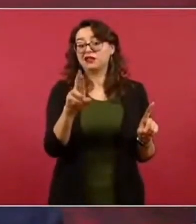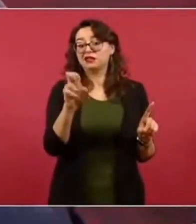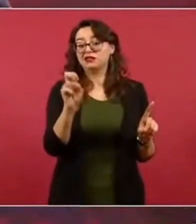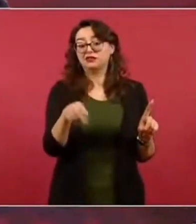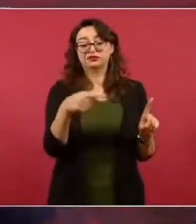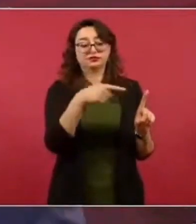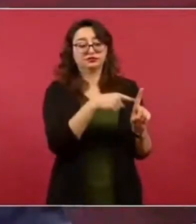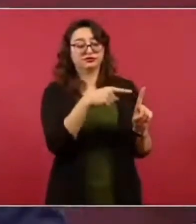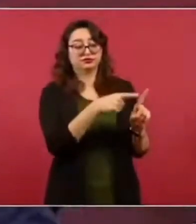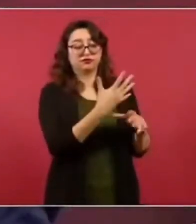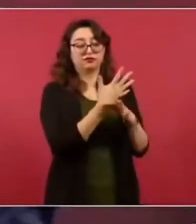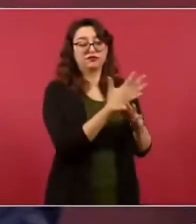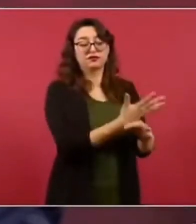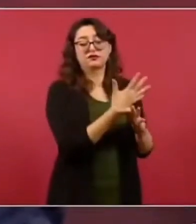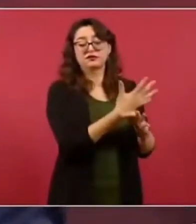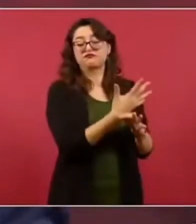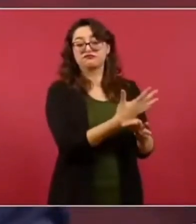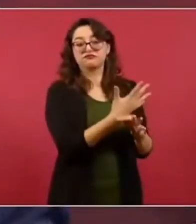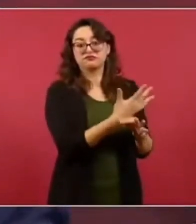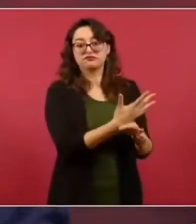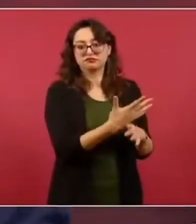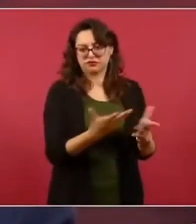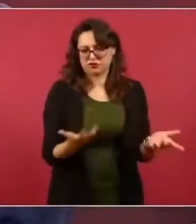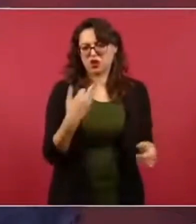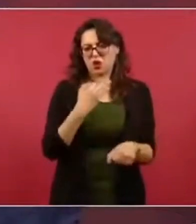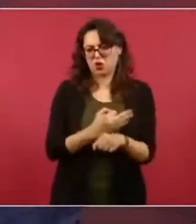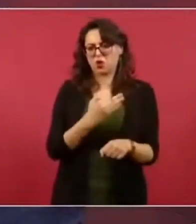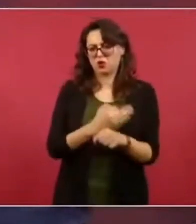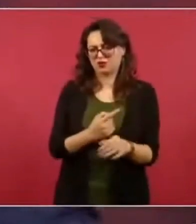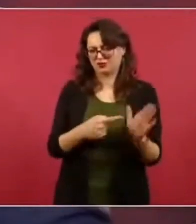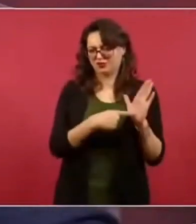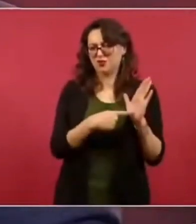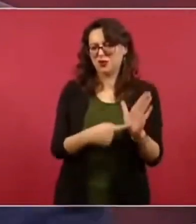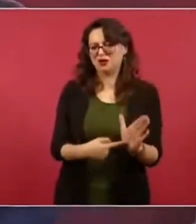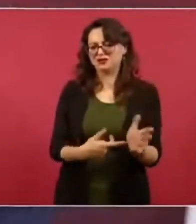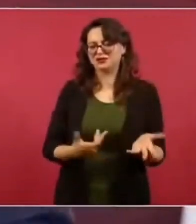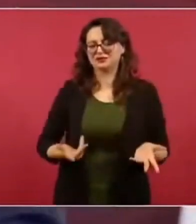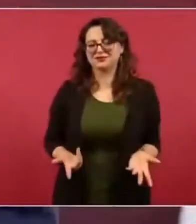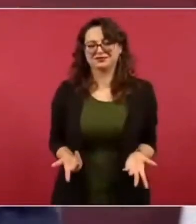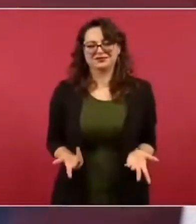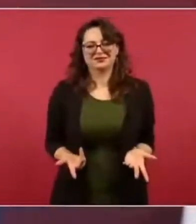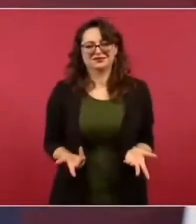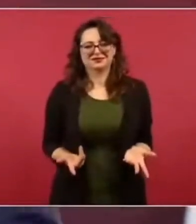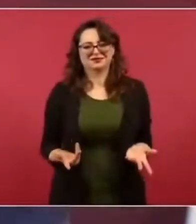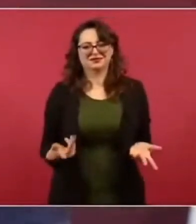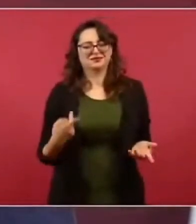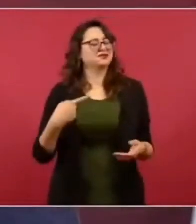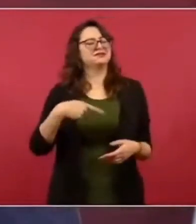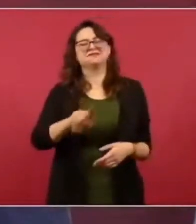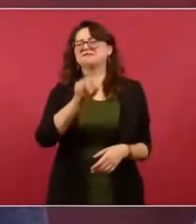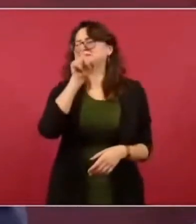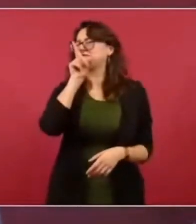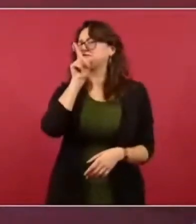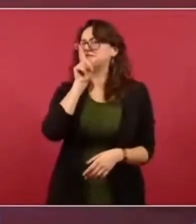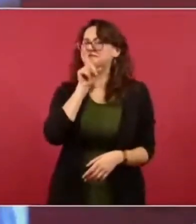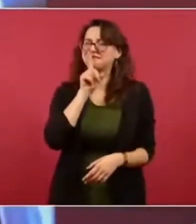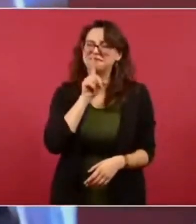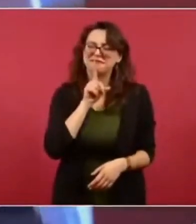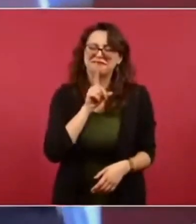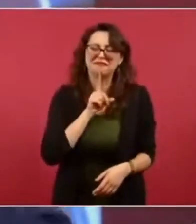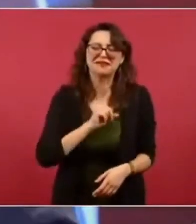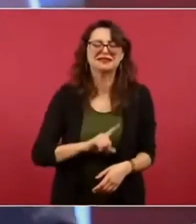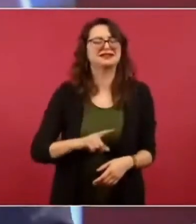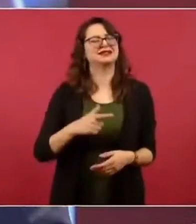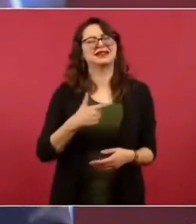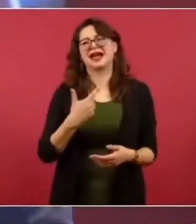A ver, se los voy a mostrar. O pero en un plan de calumniador, bueno, que me da